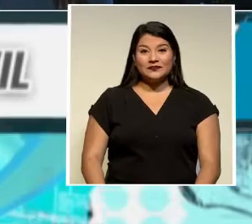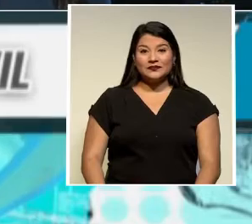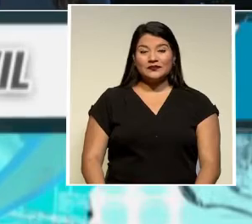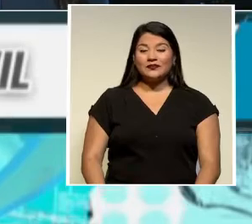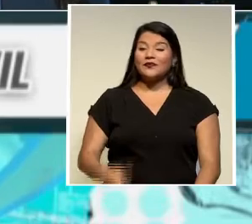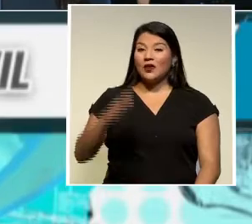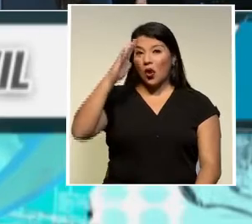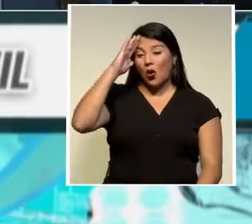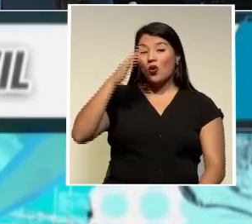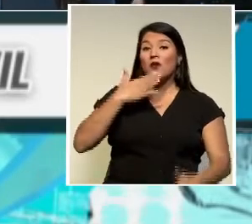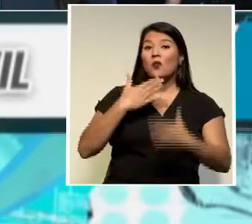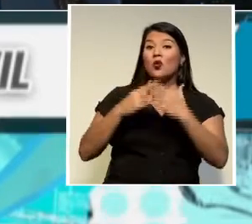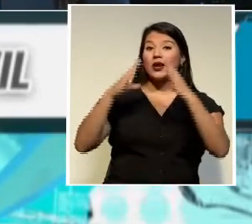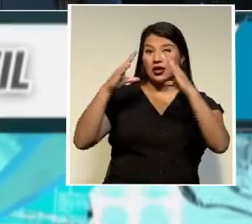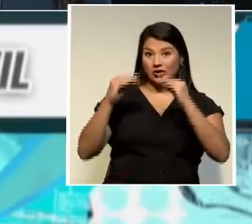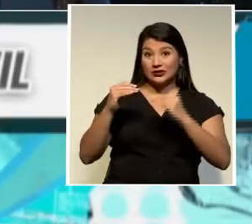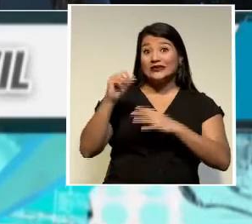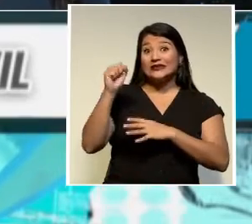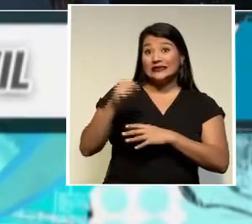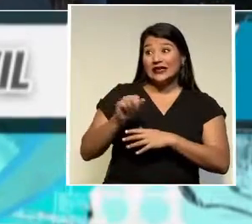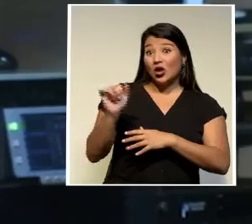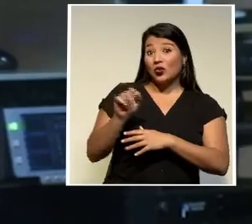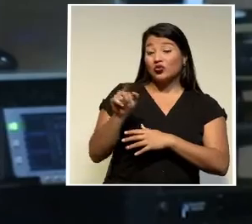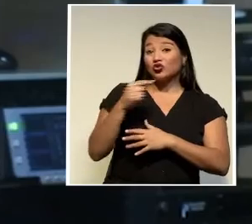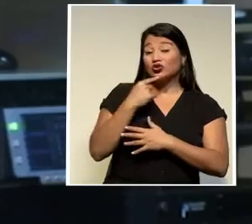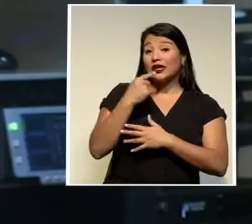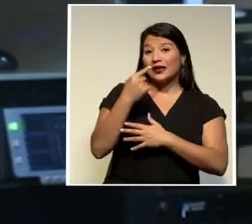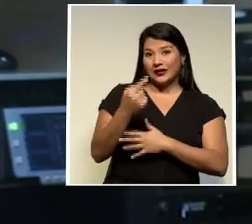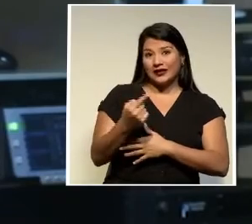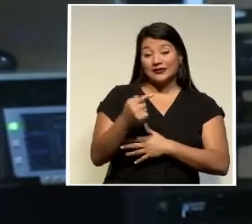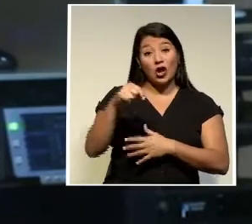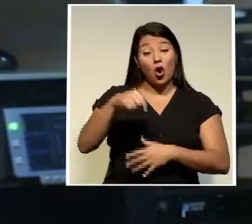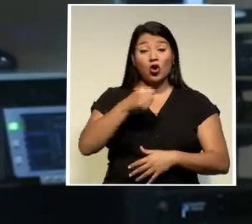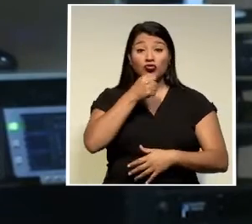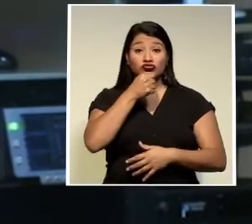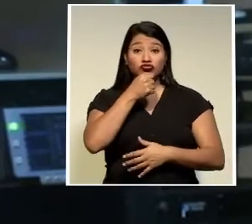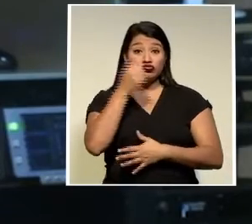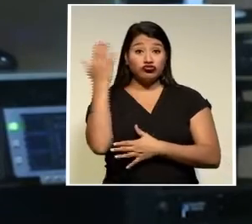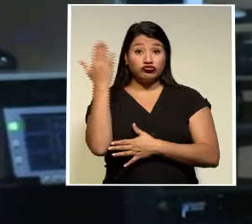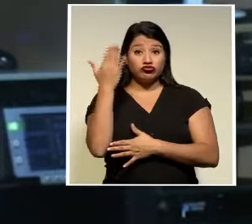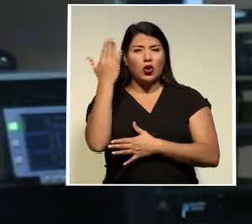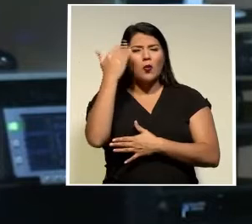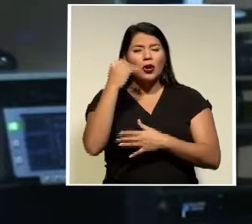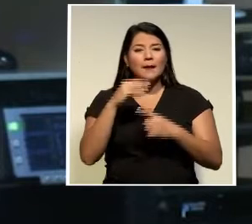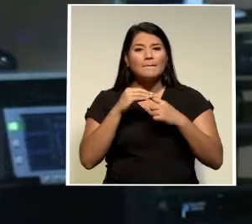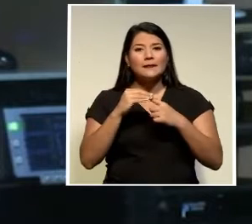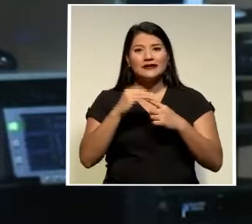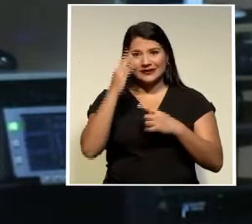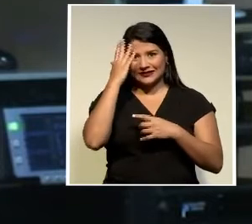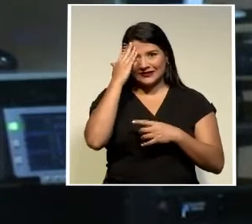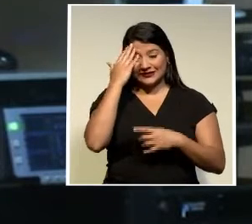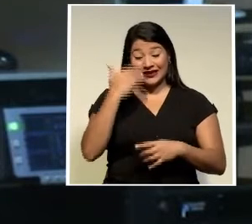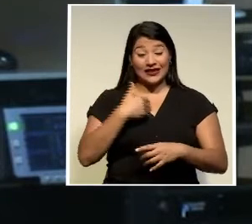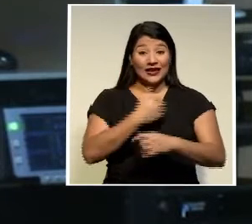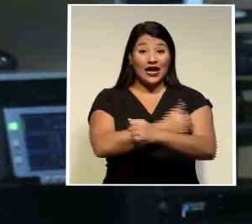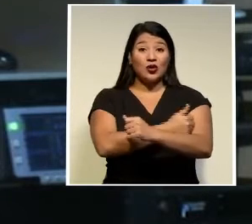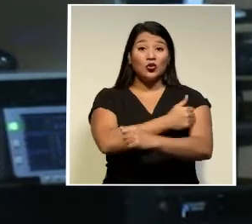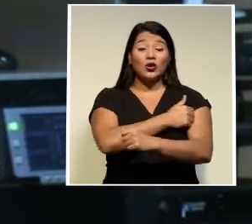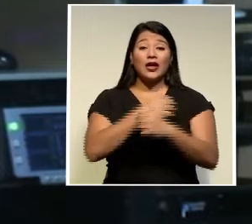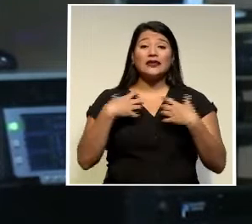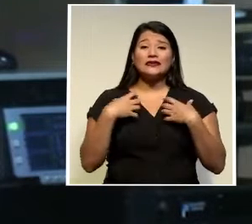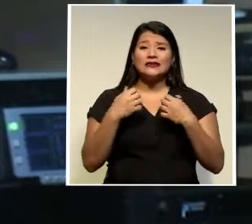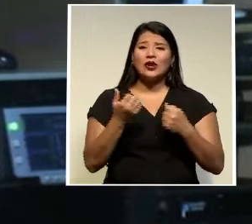Hola, ¿qué tal? Muy buenas noches, así como usted lo menciona Hubo conferencia de prensa porque la principal preocupación de las autoridades de salud